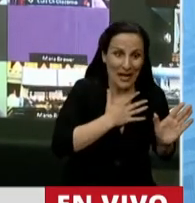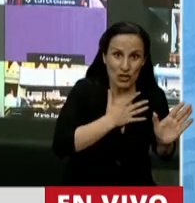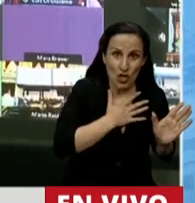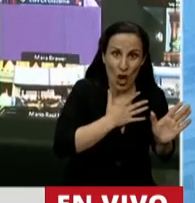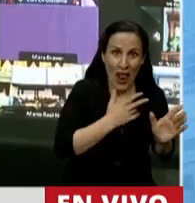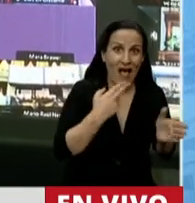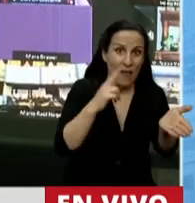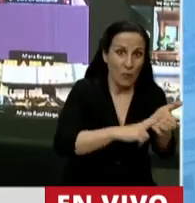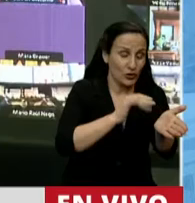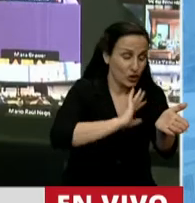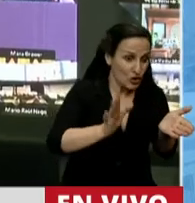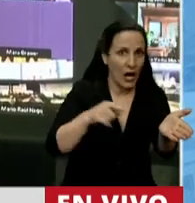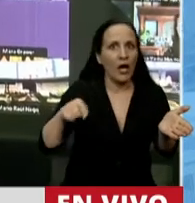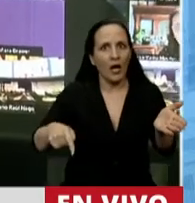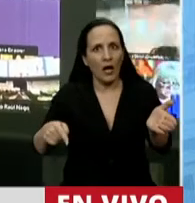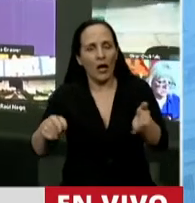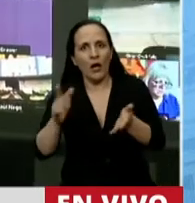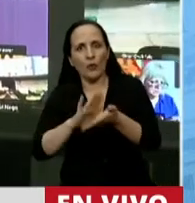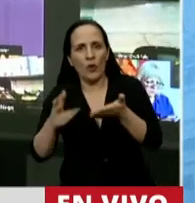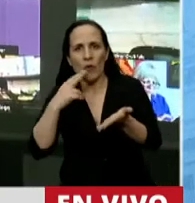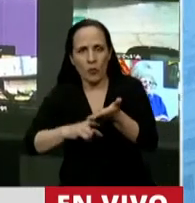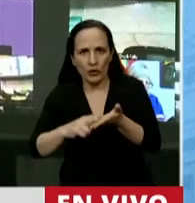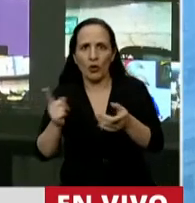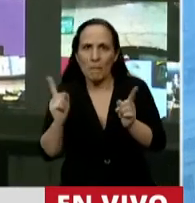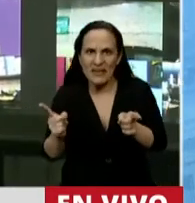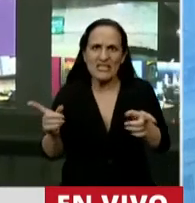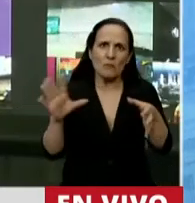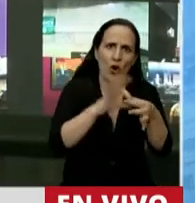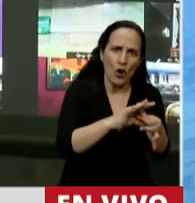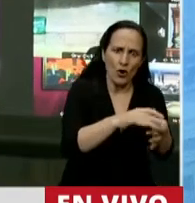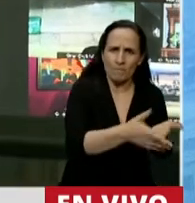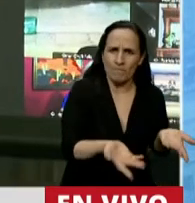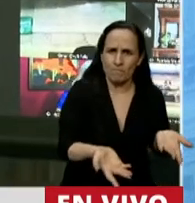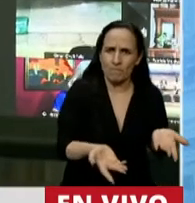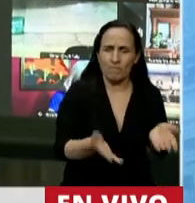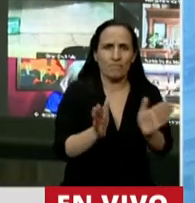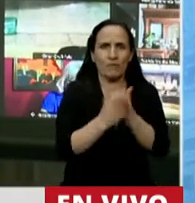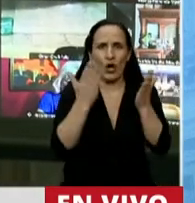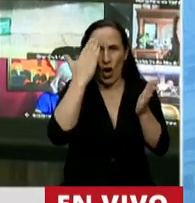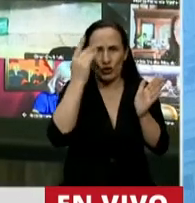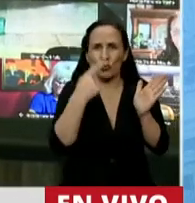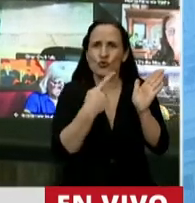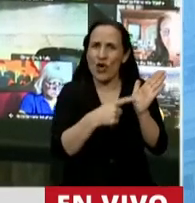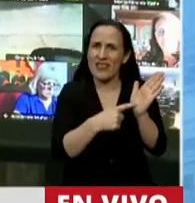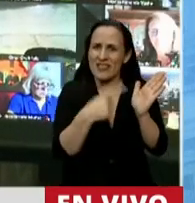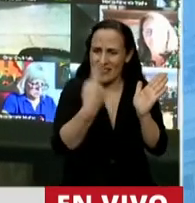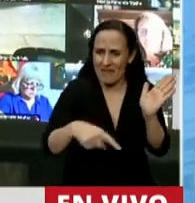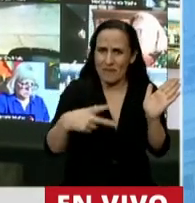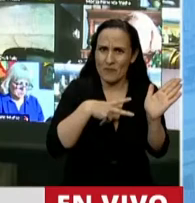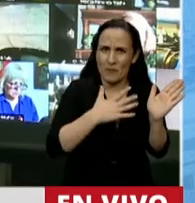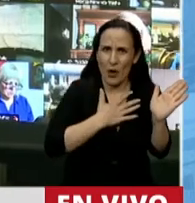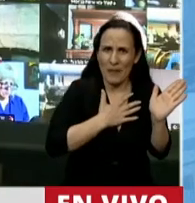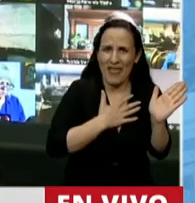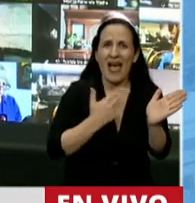alcanza este nuevo aporte. Por otro lado, nuestra Constitución, al proteger el derecho de propiedad, prohíbe